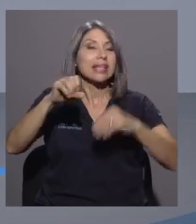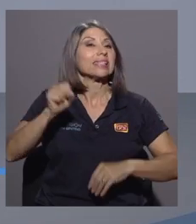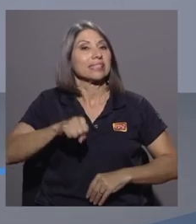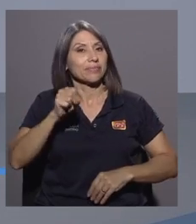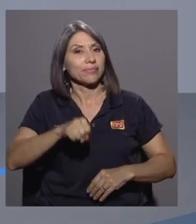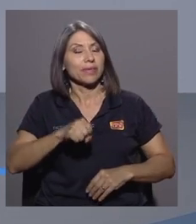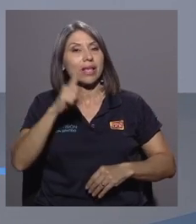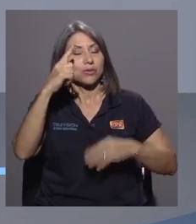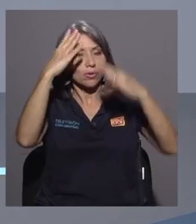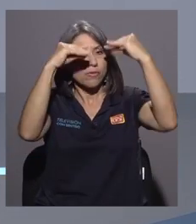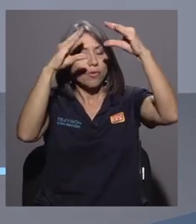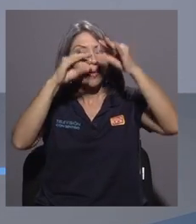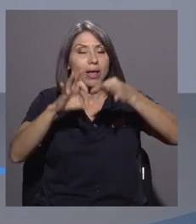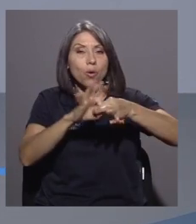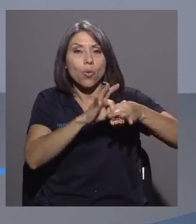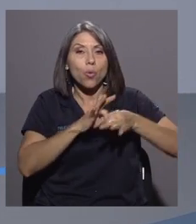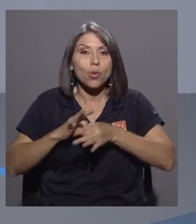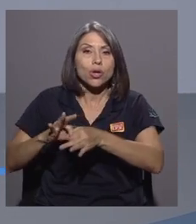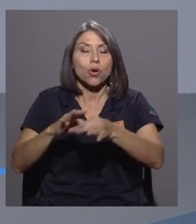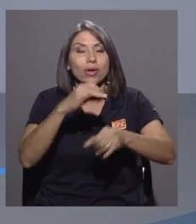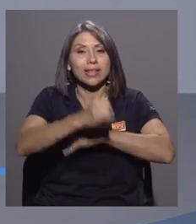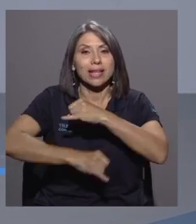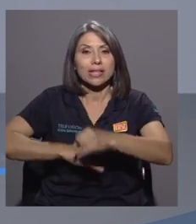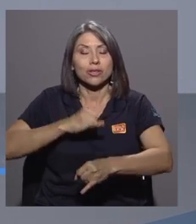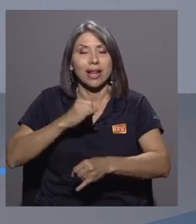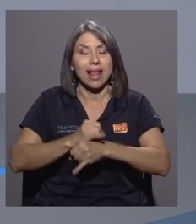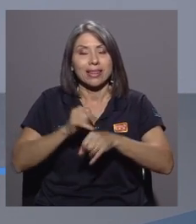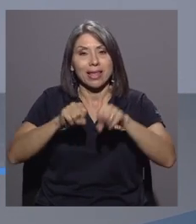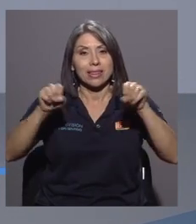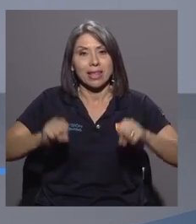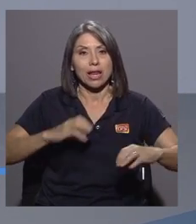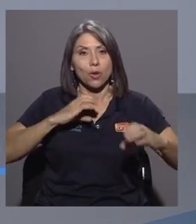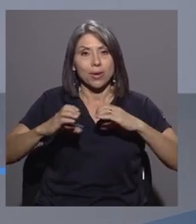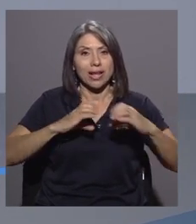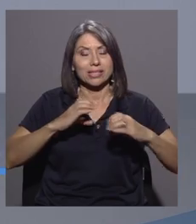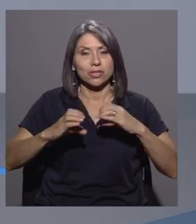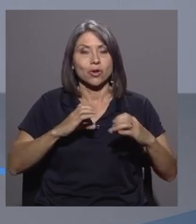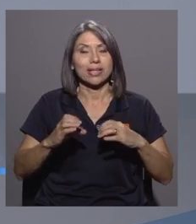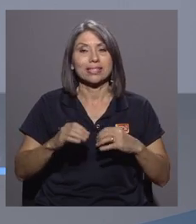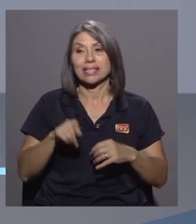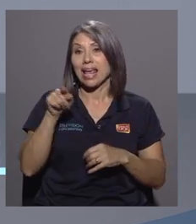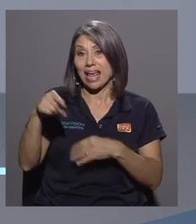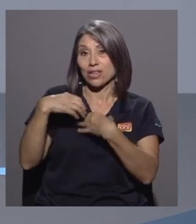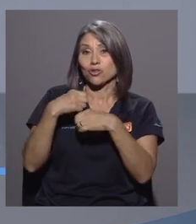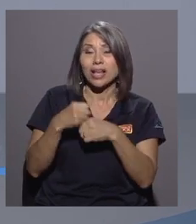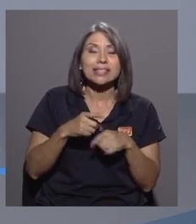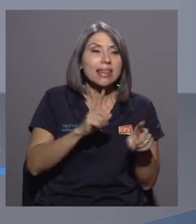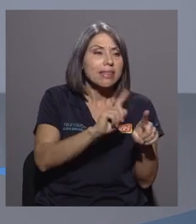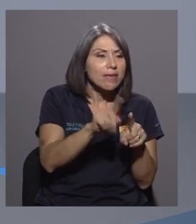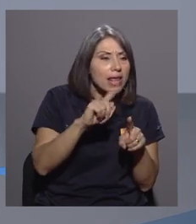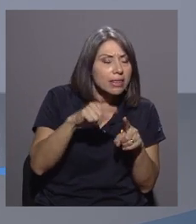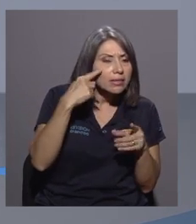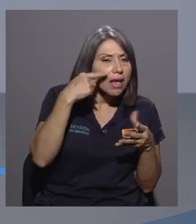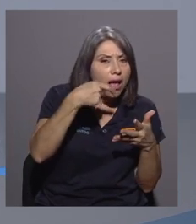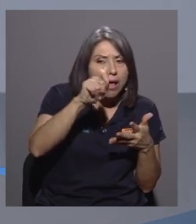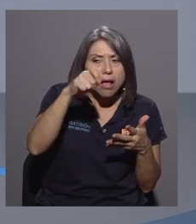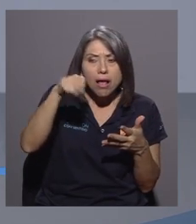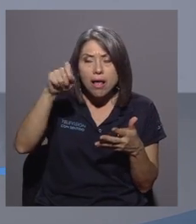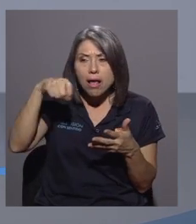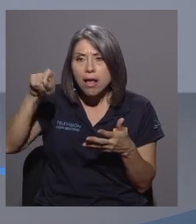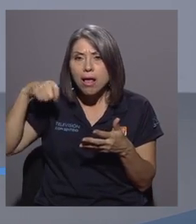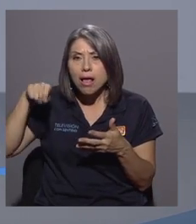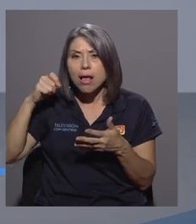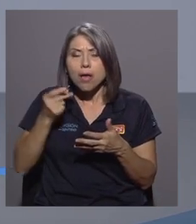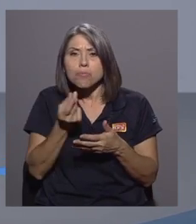de la Unión Internacional de Telecomunicaciones, de la UIT, ellos hacen una serie de canastas de precios de internet, de telefonía móvil,